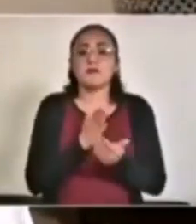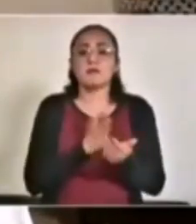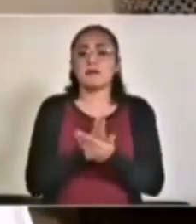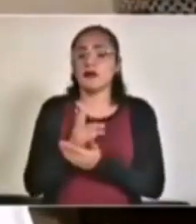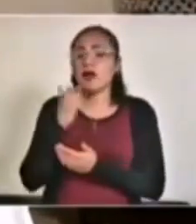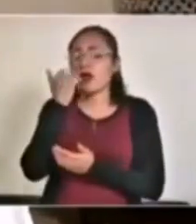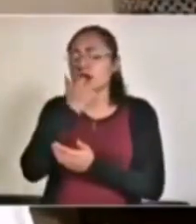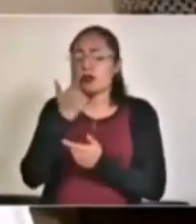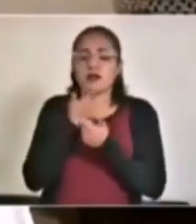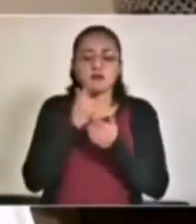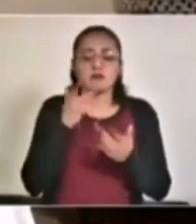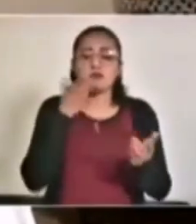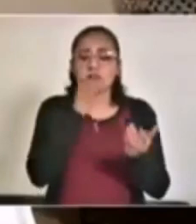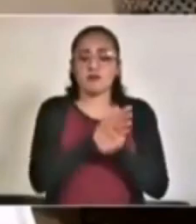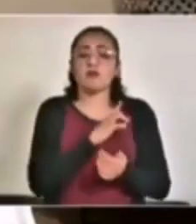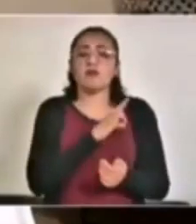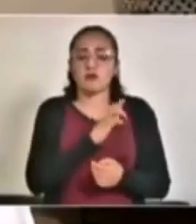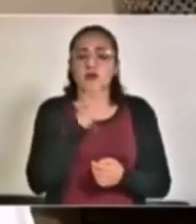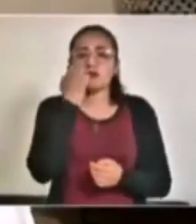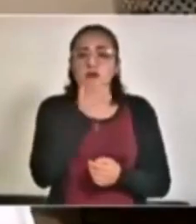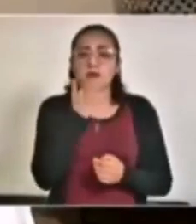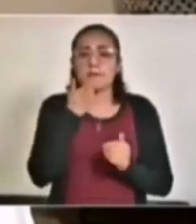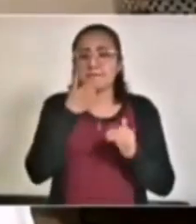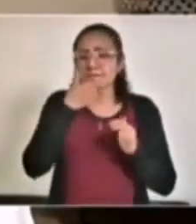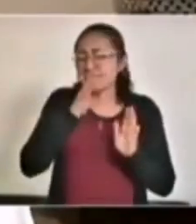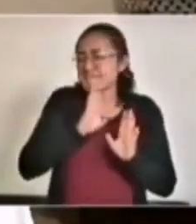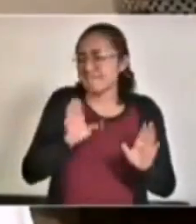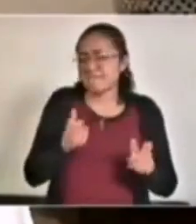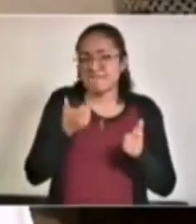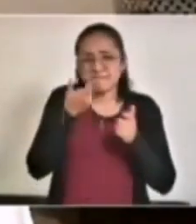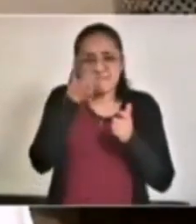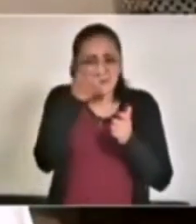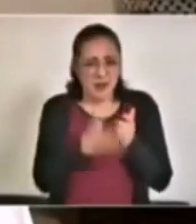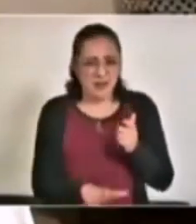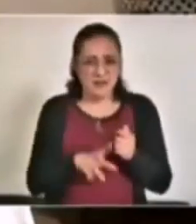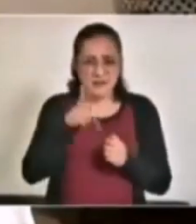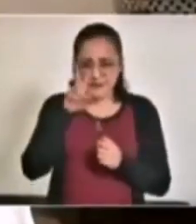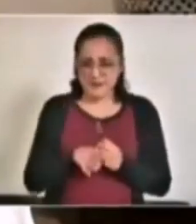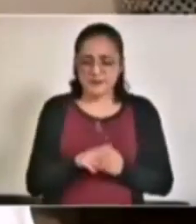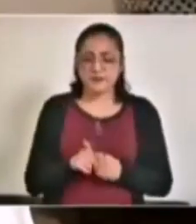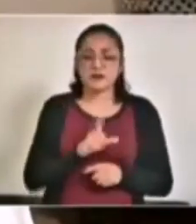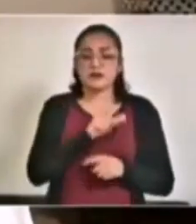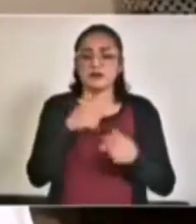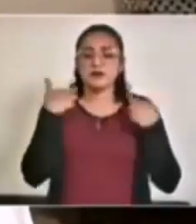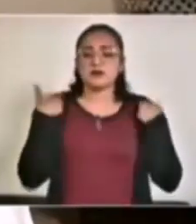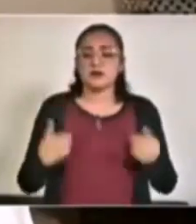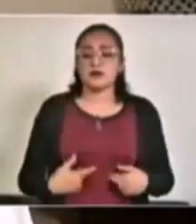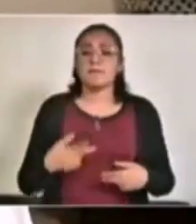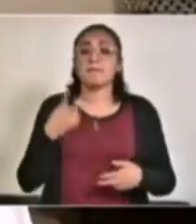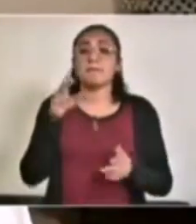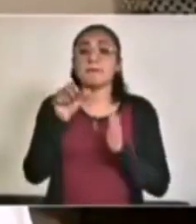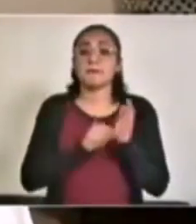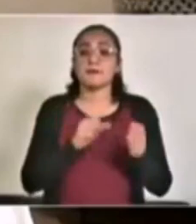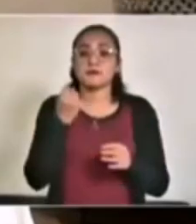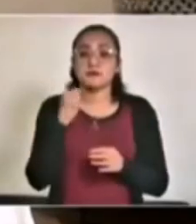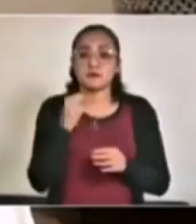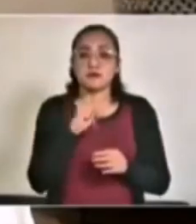a ningún alumno. Los uniformes los vamos a entregar durante el mes de septiembre,